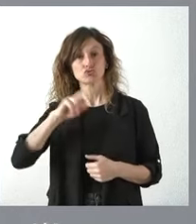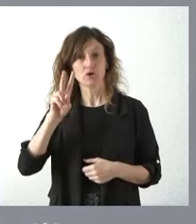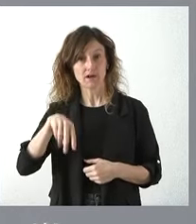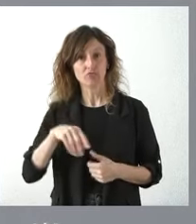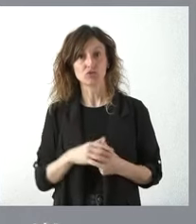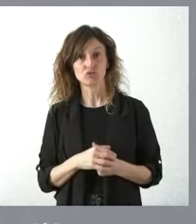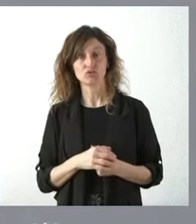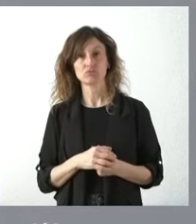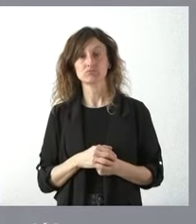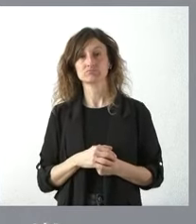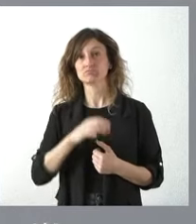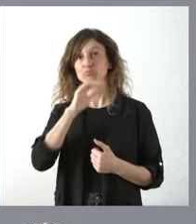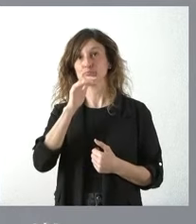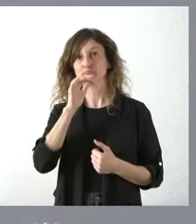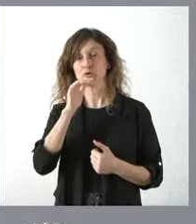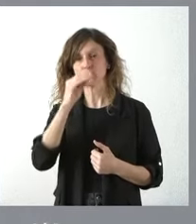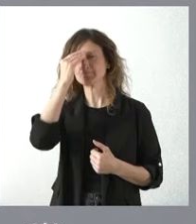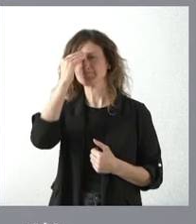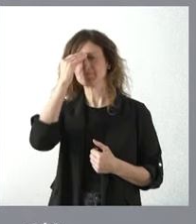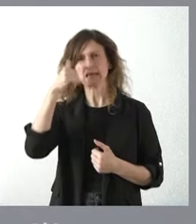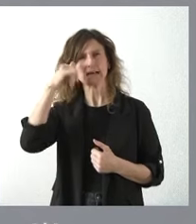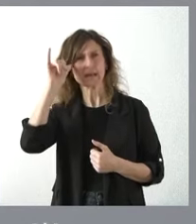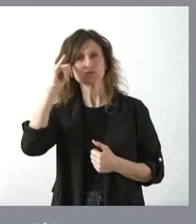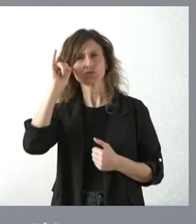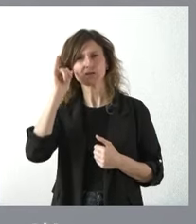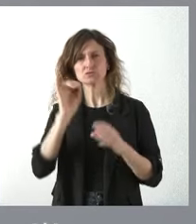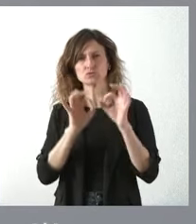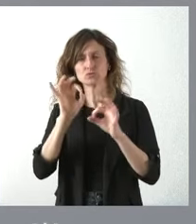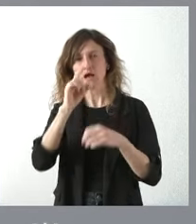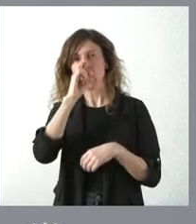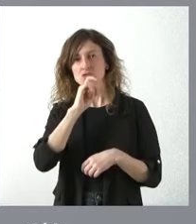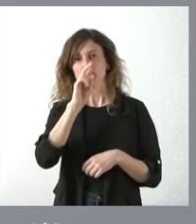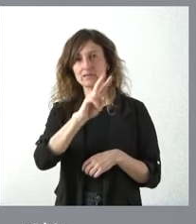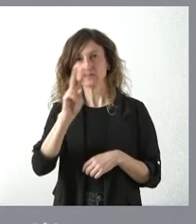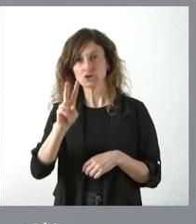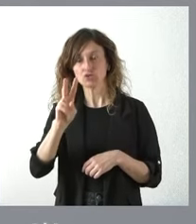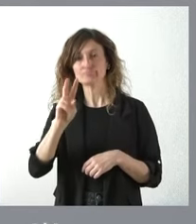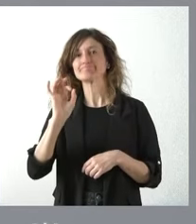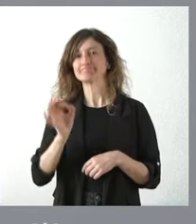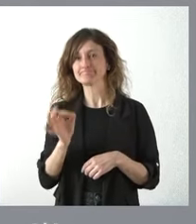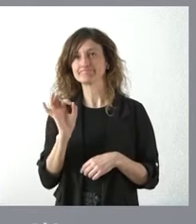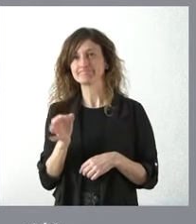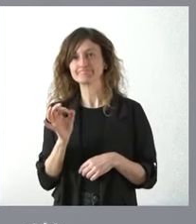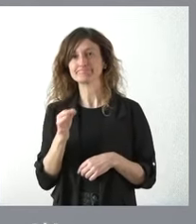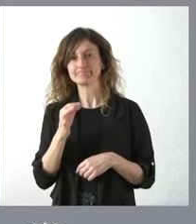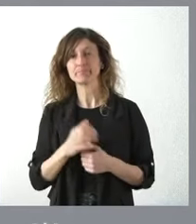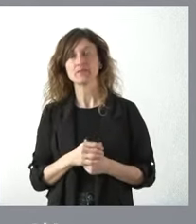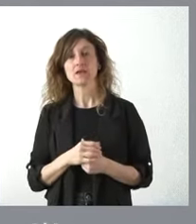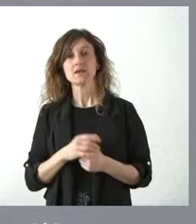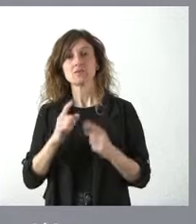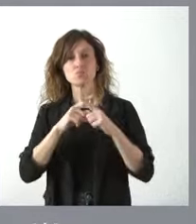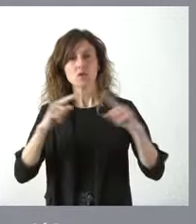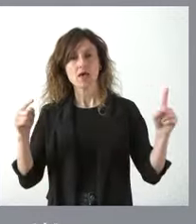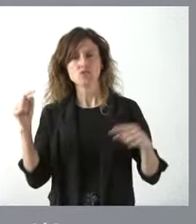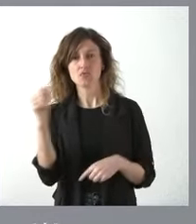el sentido de que aquellas previsiones de tanto riesgo en aquel año 2022 se manifestaron como ciertas y fue un año ciertamente muy